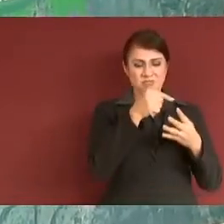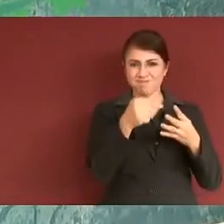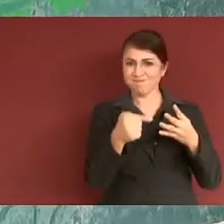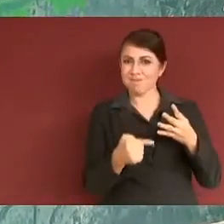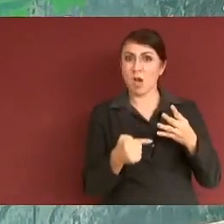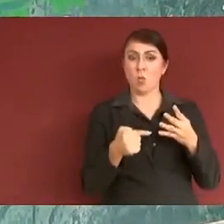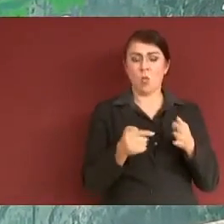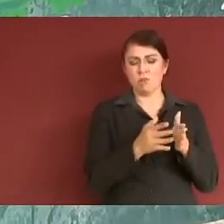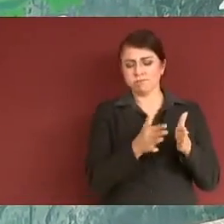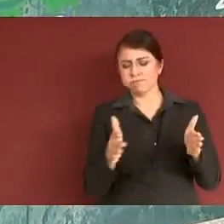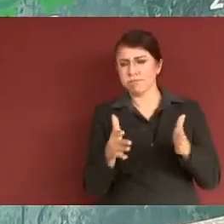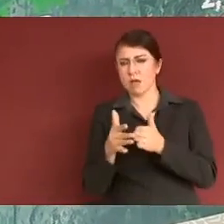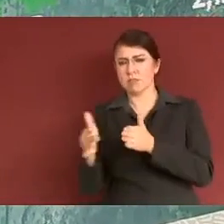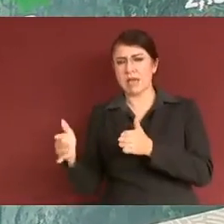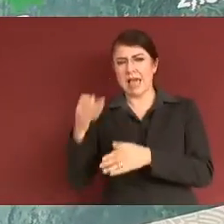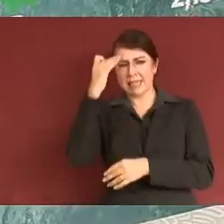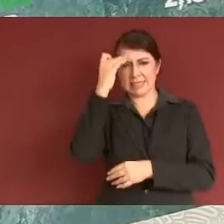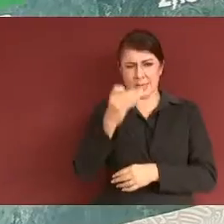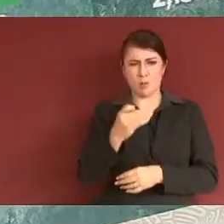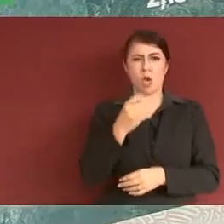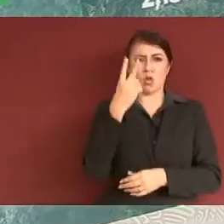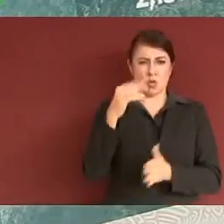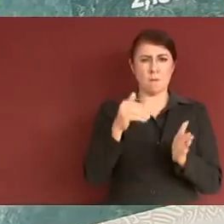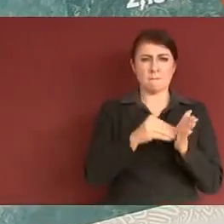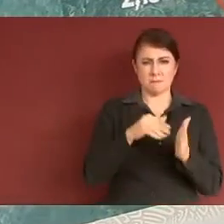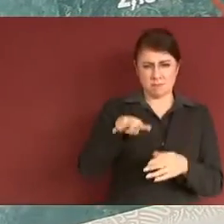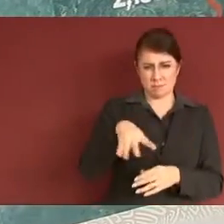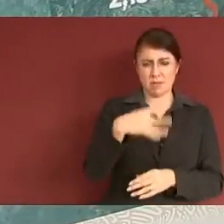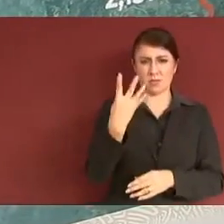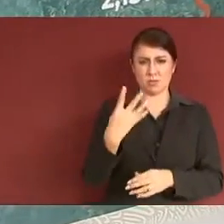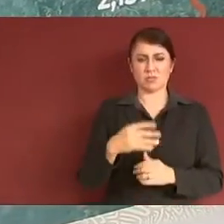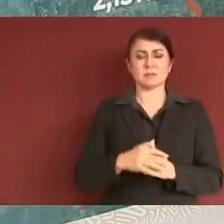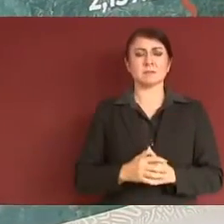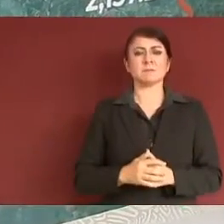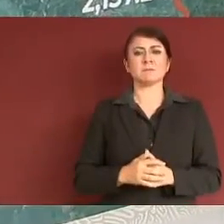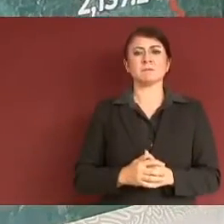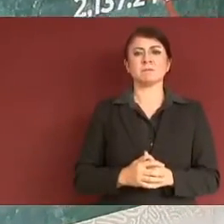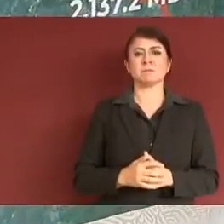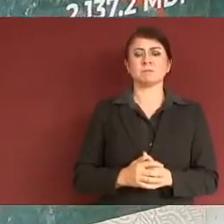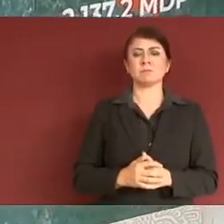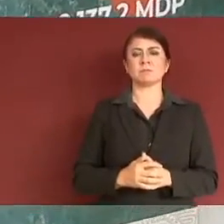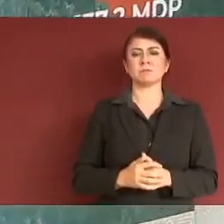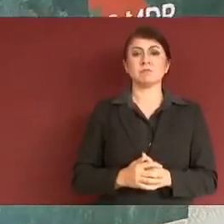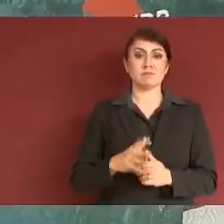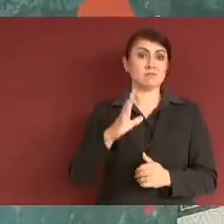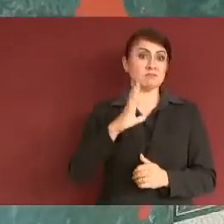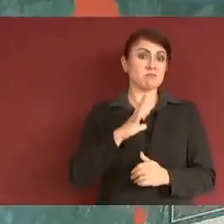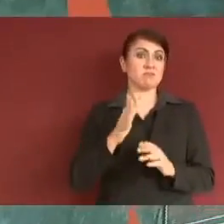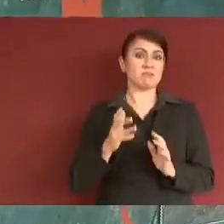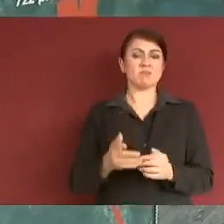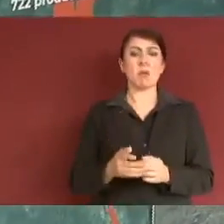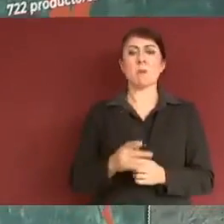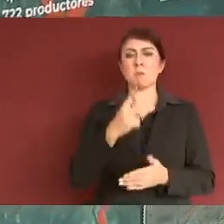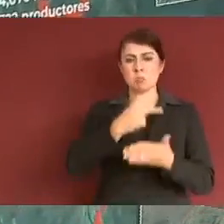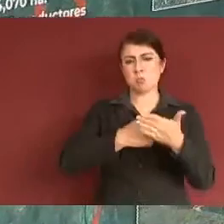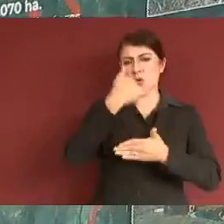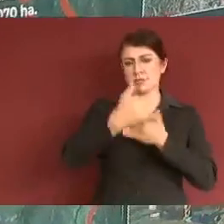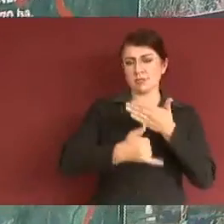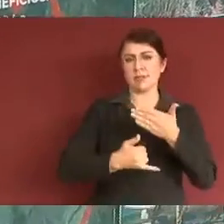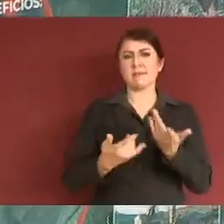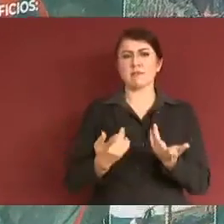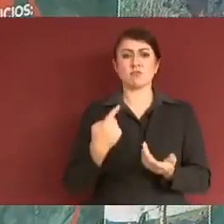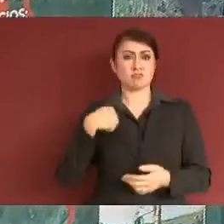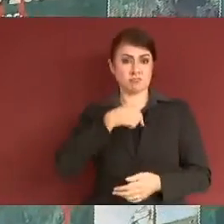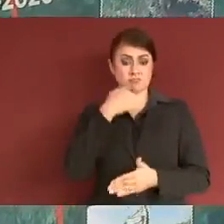primera etapa empezó en 2014. Es uno de los… uno… con esto es el tercer proyecto que llevamos